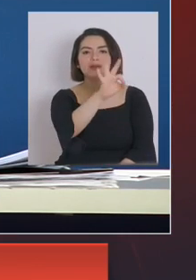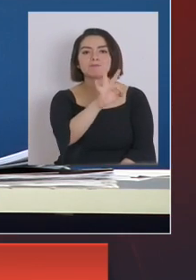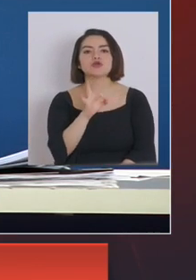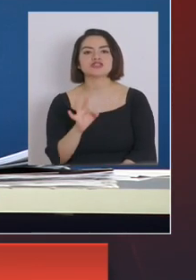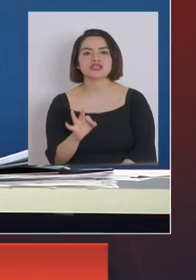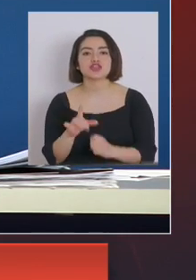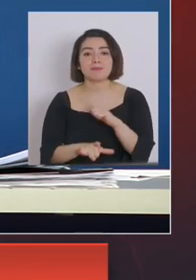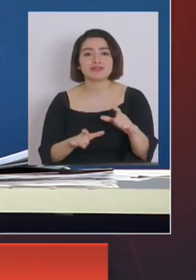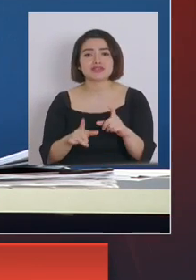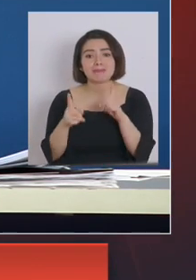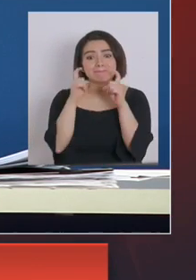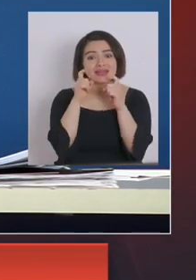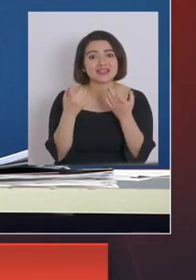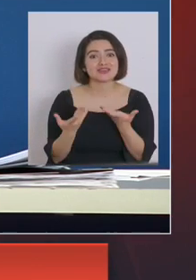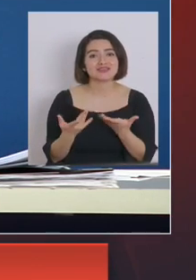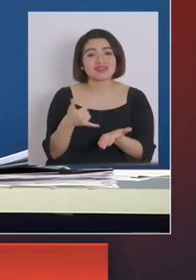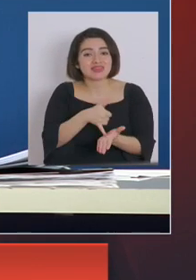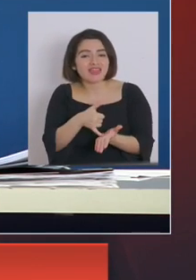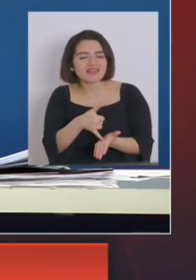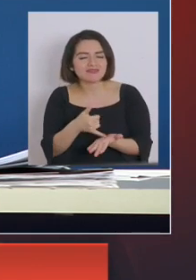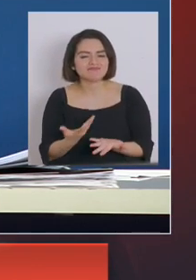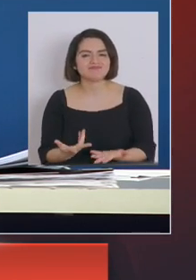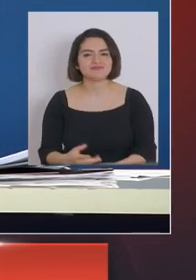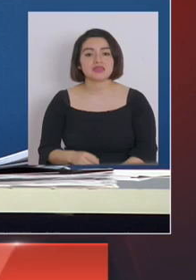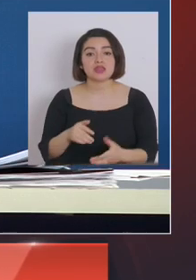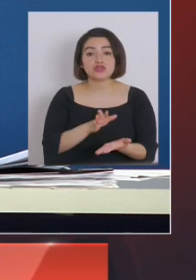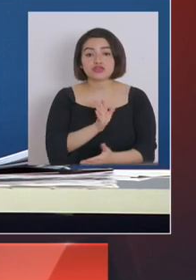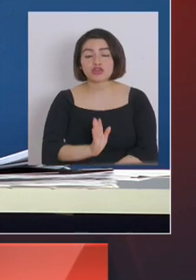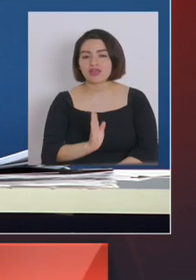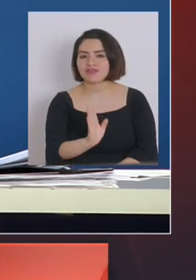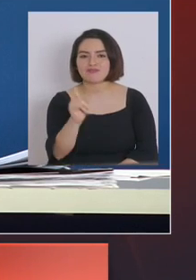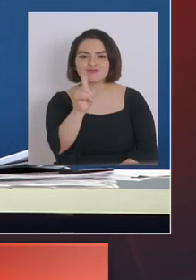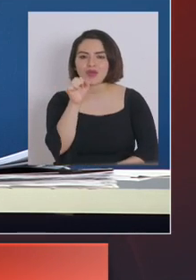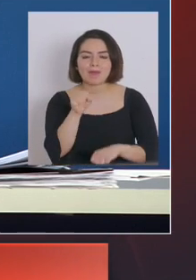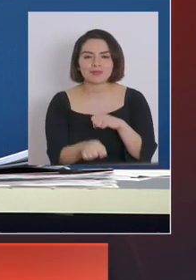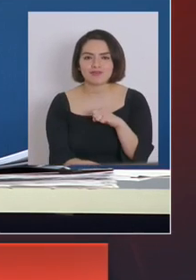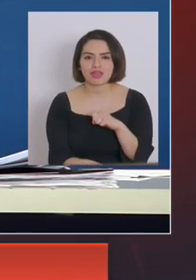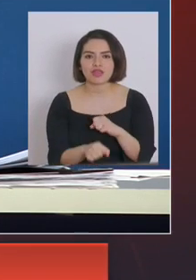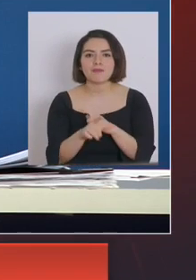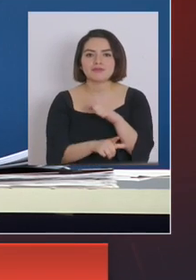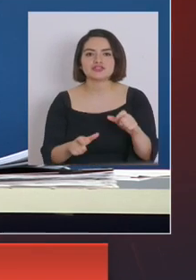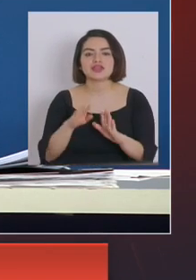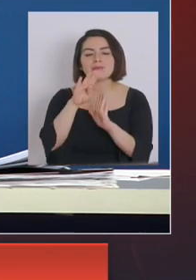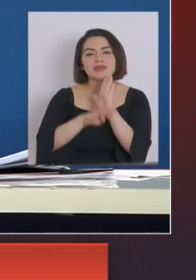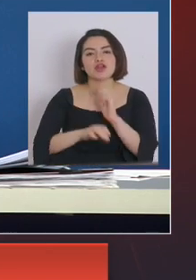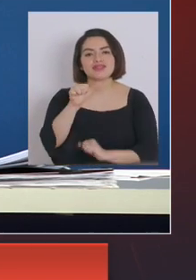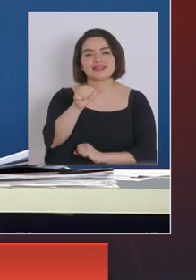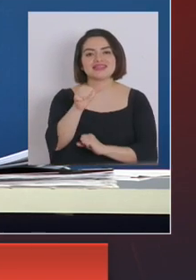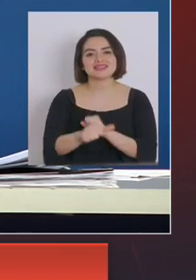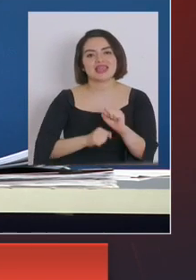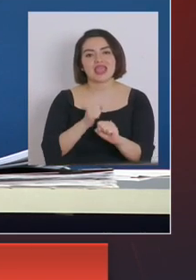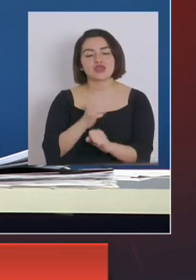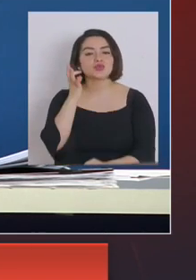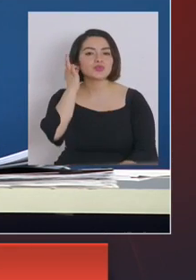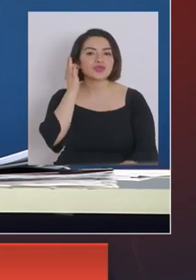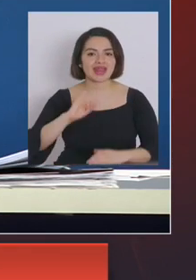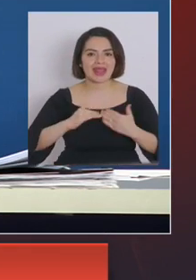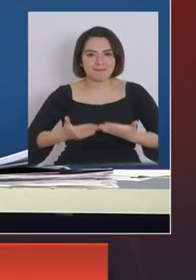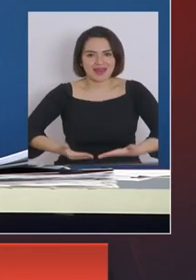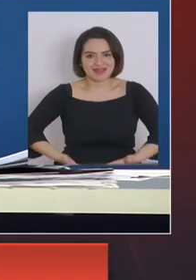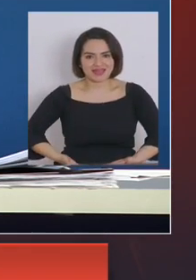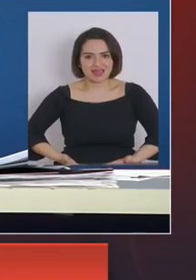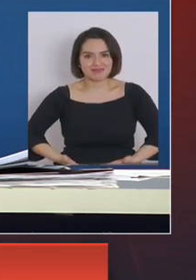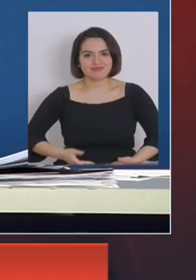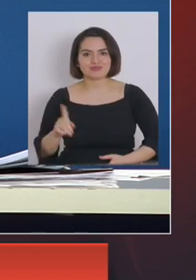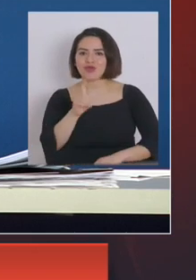susceptible porque aún las vacunas no son aprobadas para personas menores de 16 años y mujeres embarazadas así